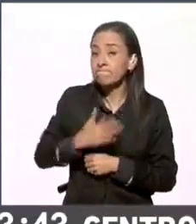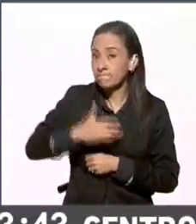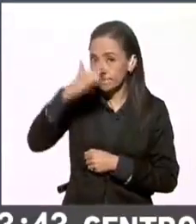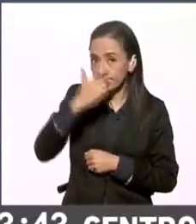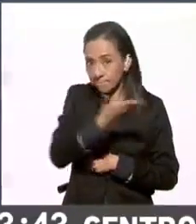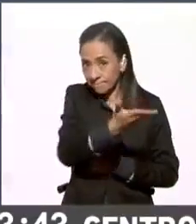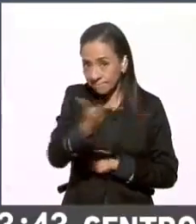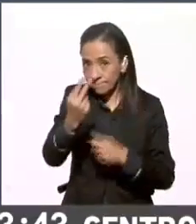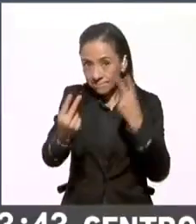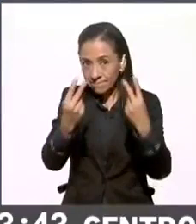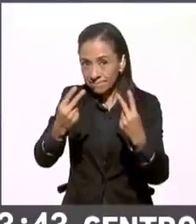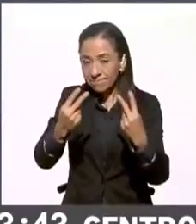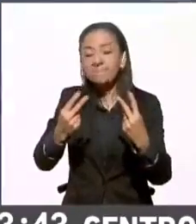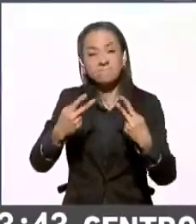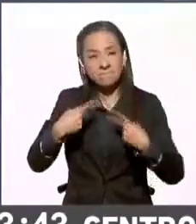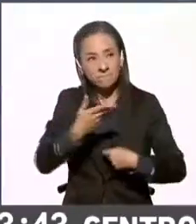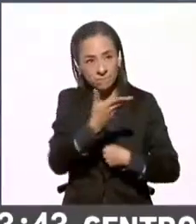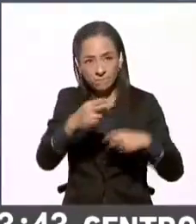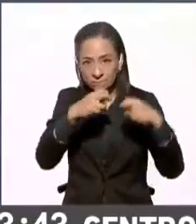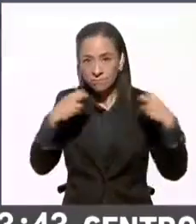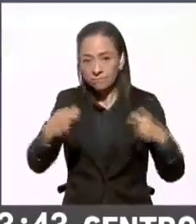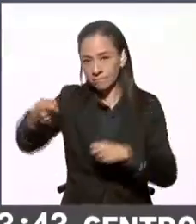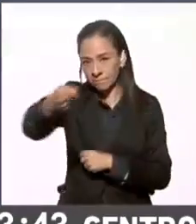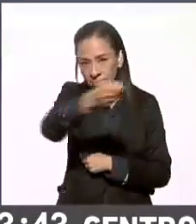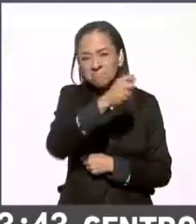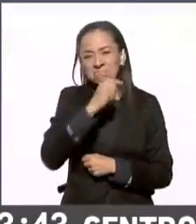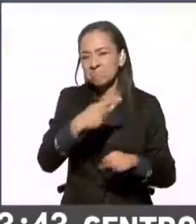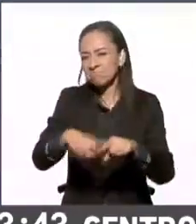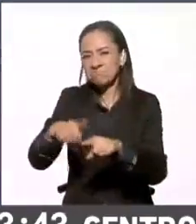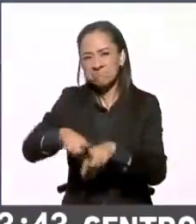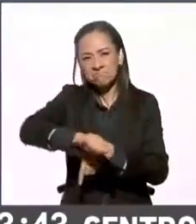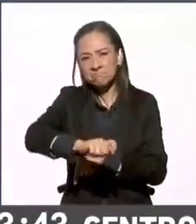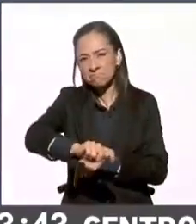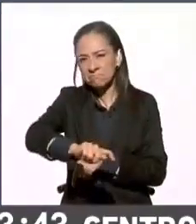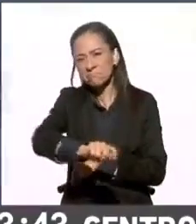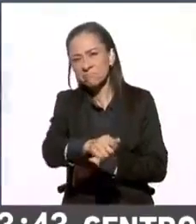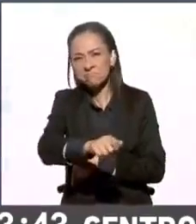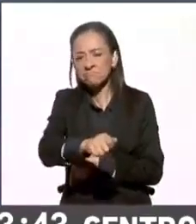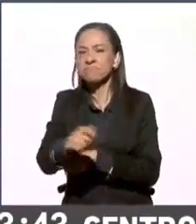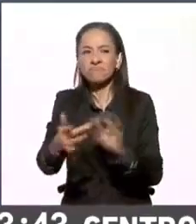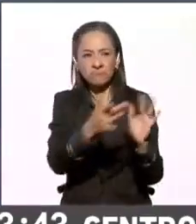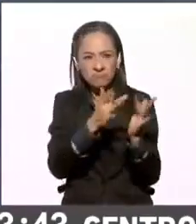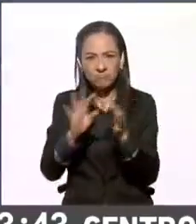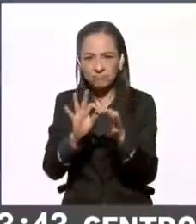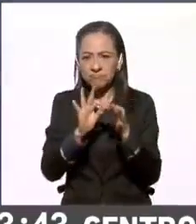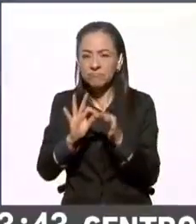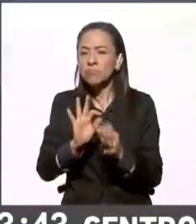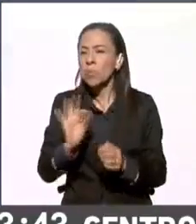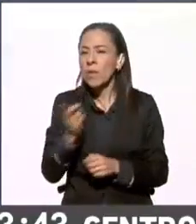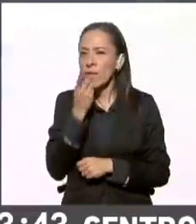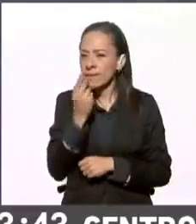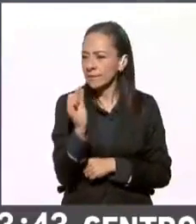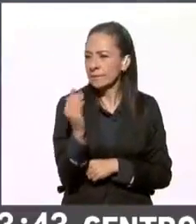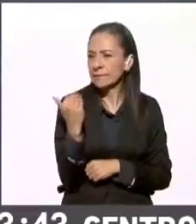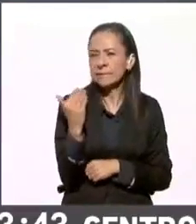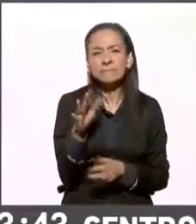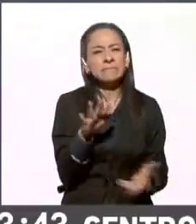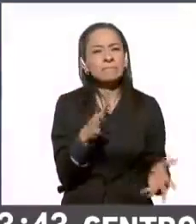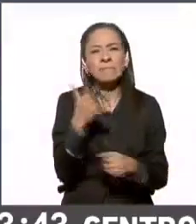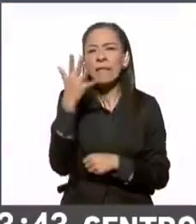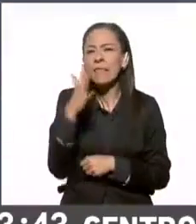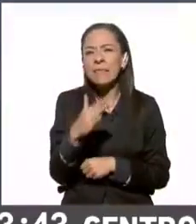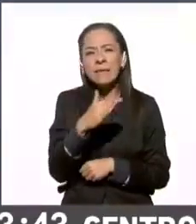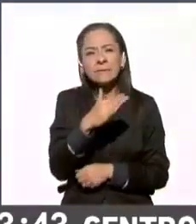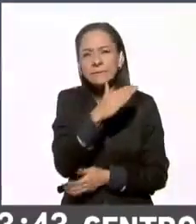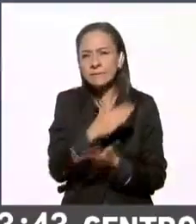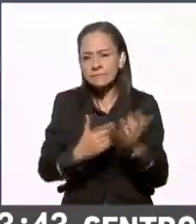gusto al auditorio y a toda la audiencia de los medios públicos. Recordarles que ya hace unos minutos, alrededor de las 10.30